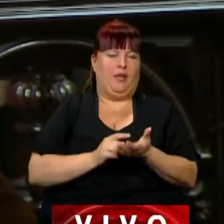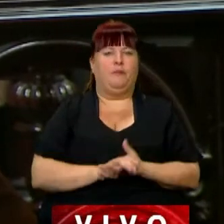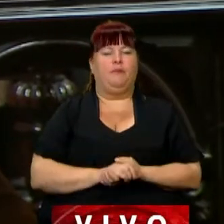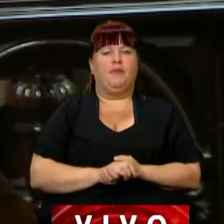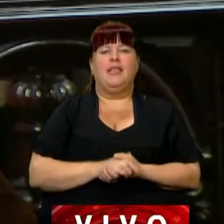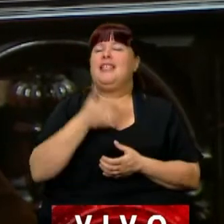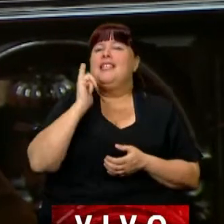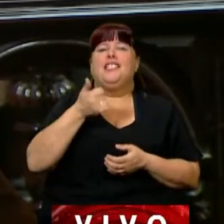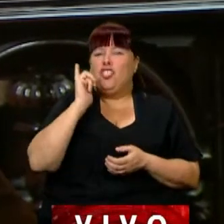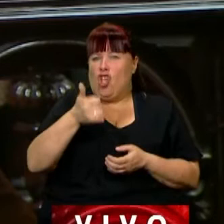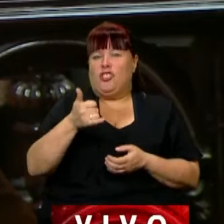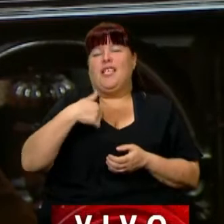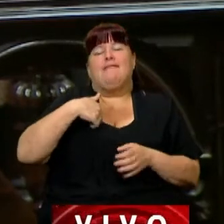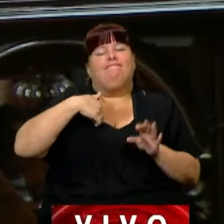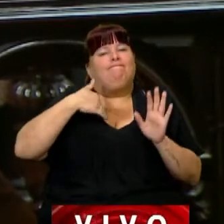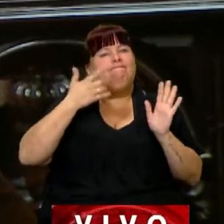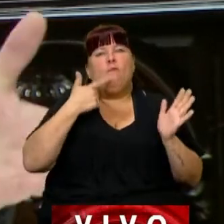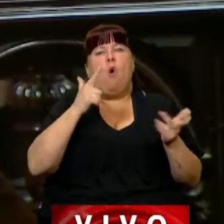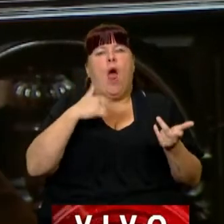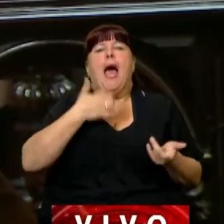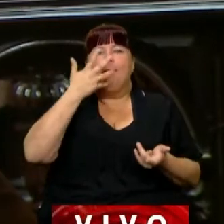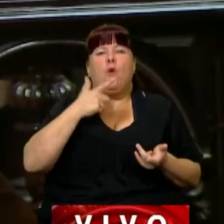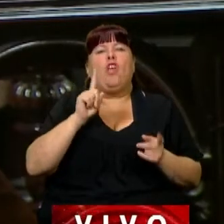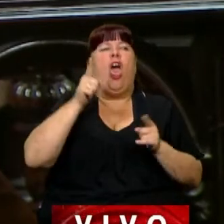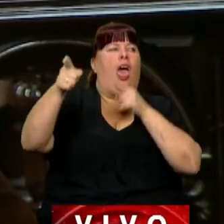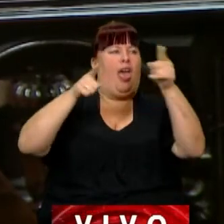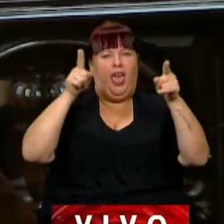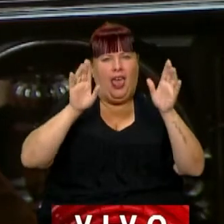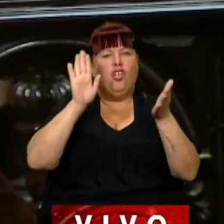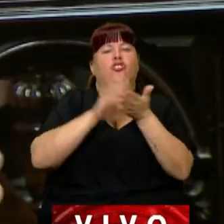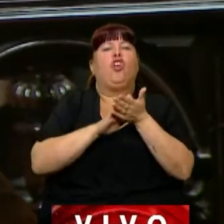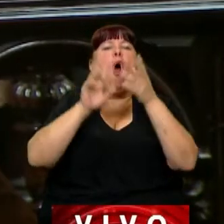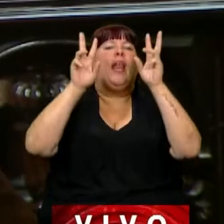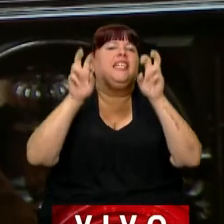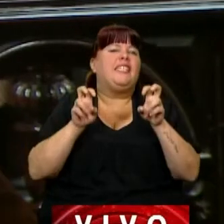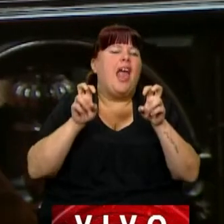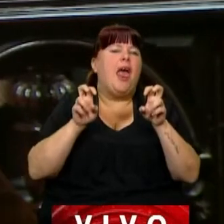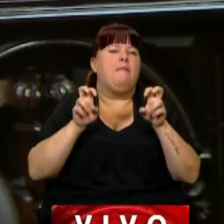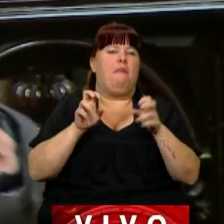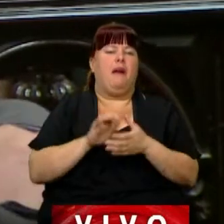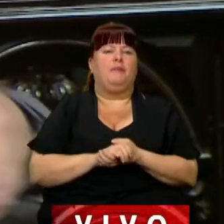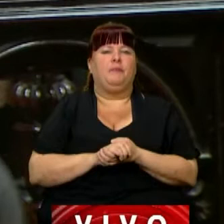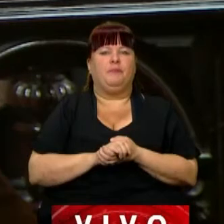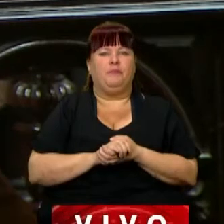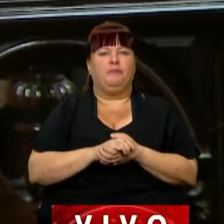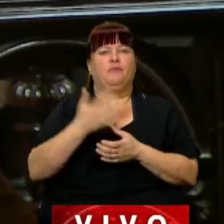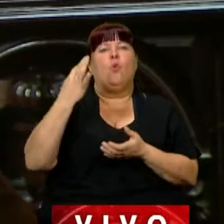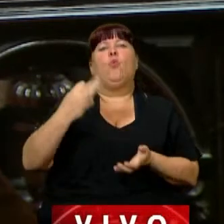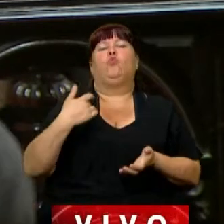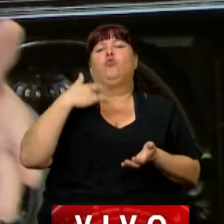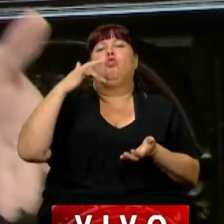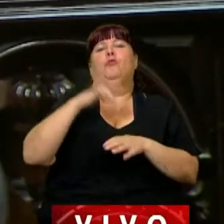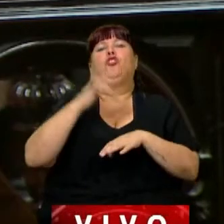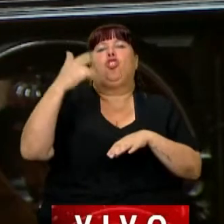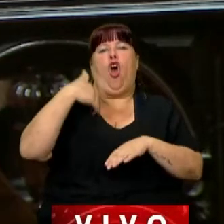Sin duda, me gustaría no hacer referencia a las cuestiones que me tocó